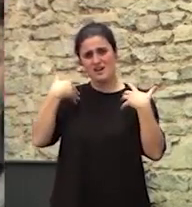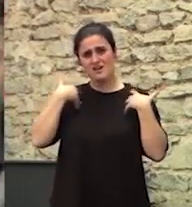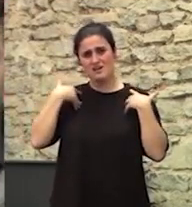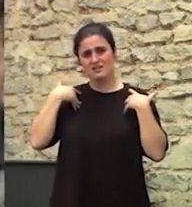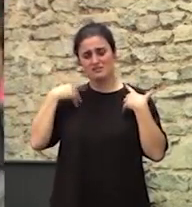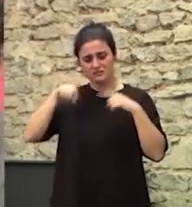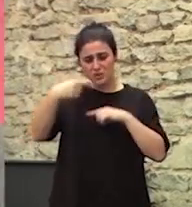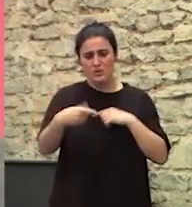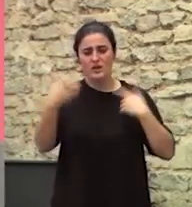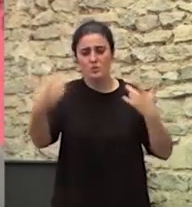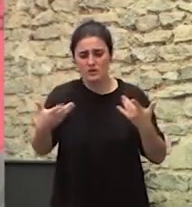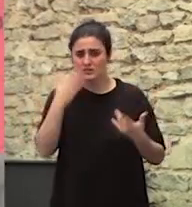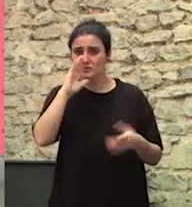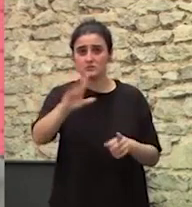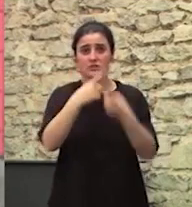reaccionáramos de otra manera